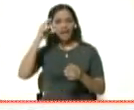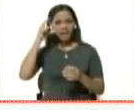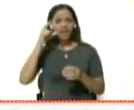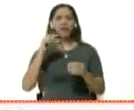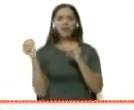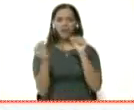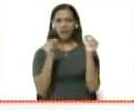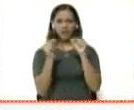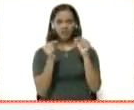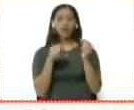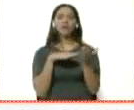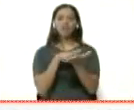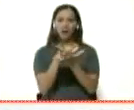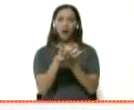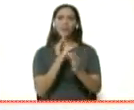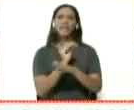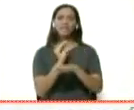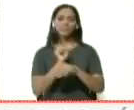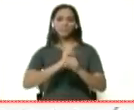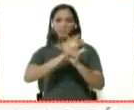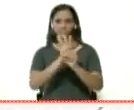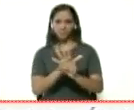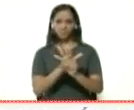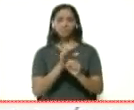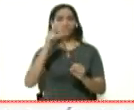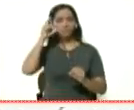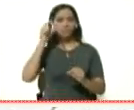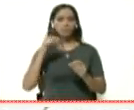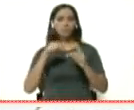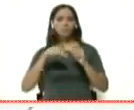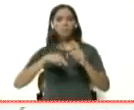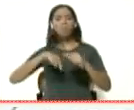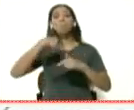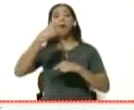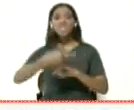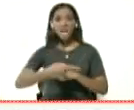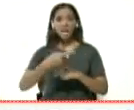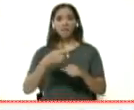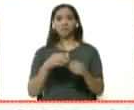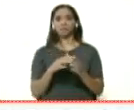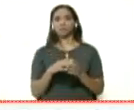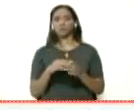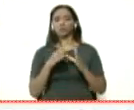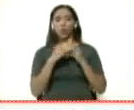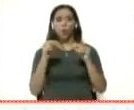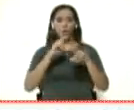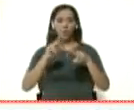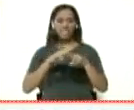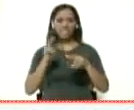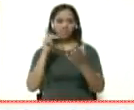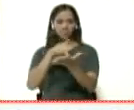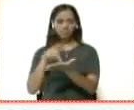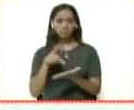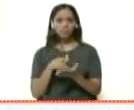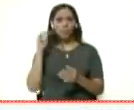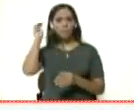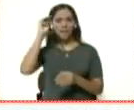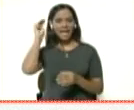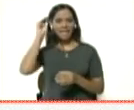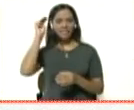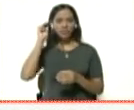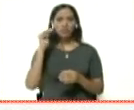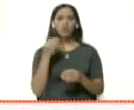discusión sobre la prevención del coronavirus. Probablemente ese día sea mañana, que estén todos los niños, todas las niñas, las maestras, los maestros,